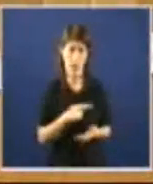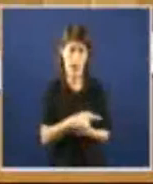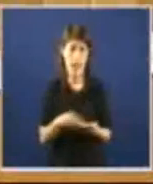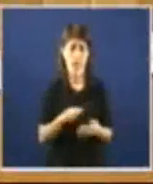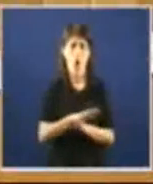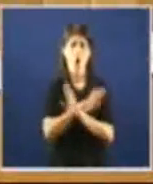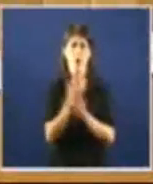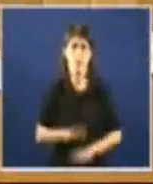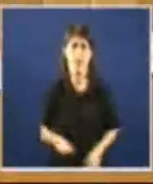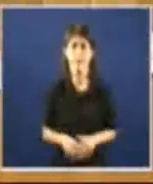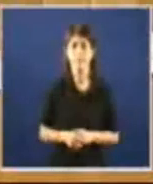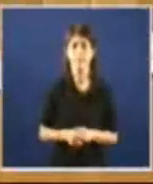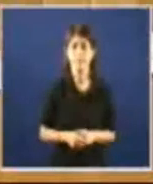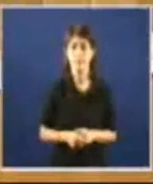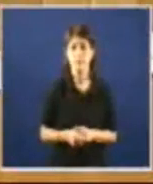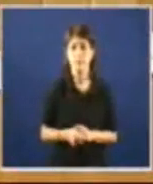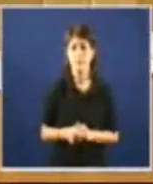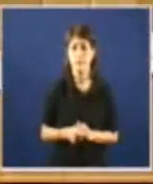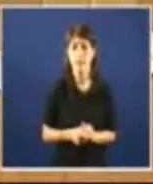O señor Blitz,